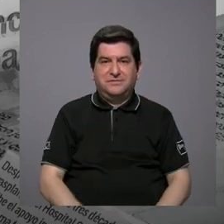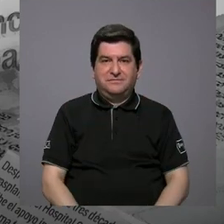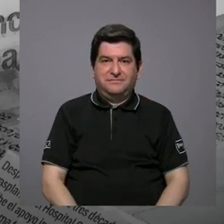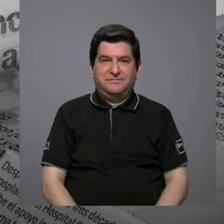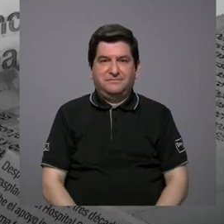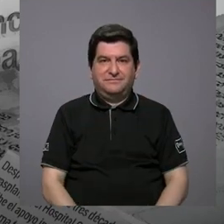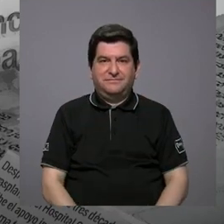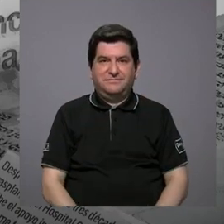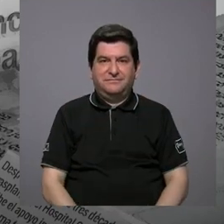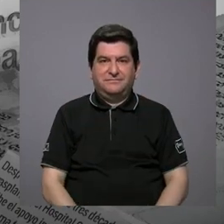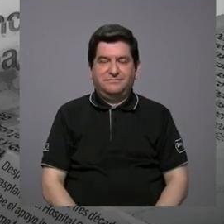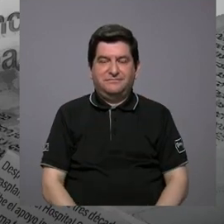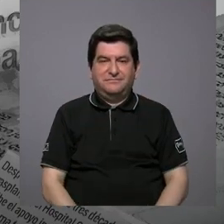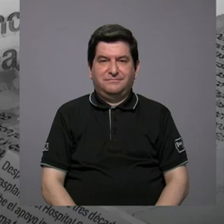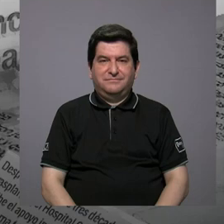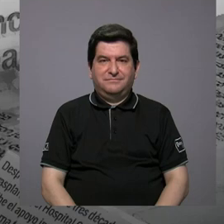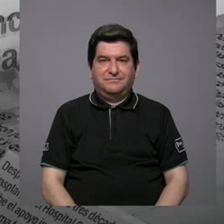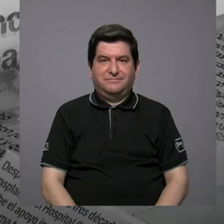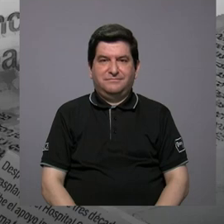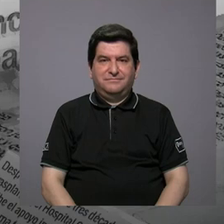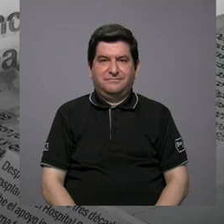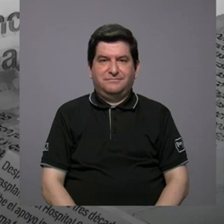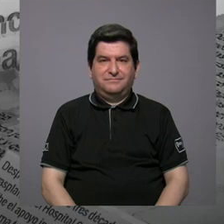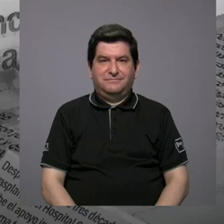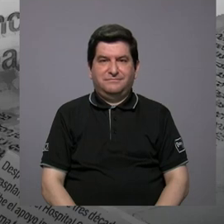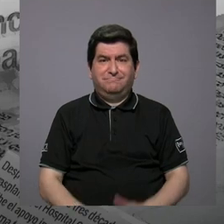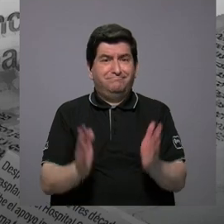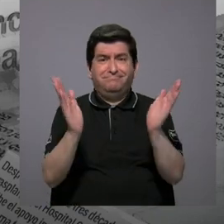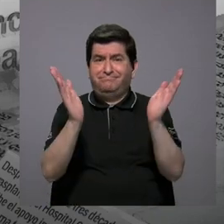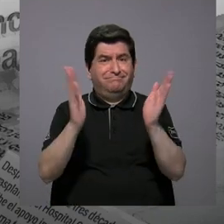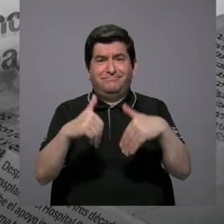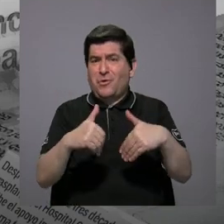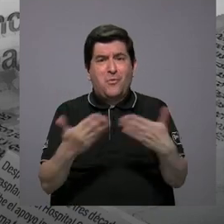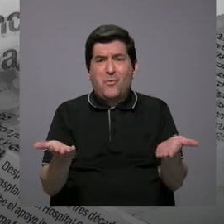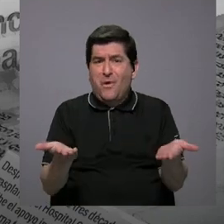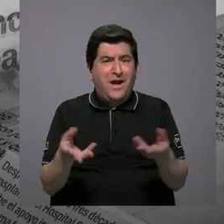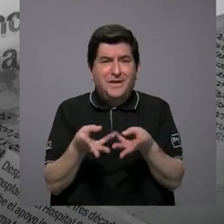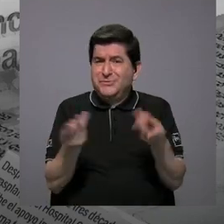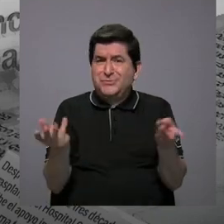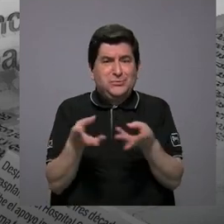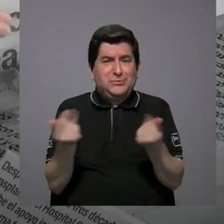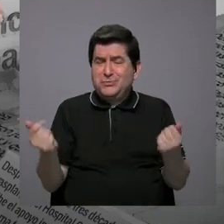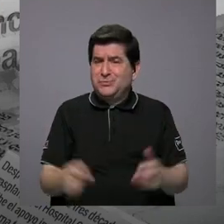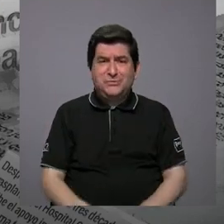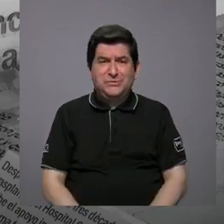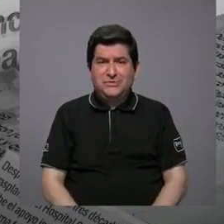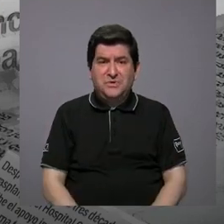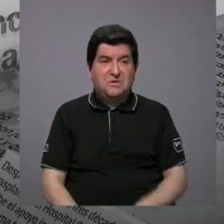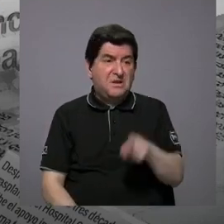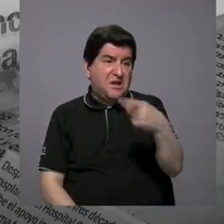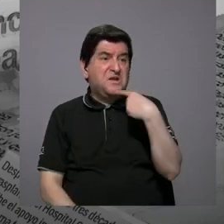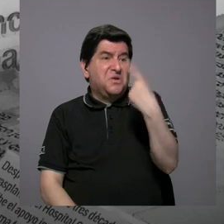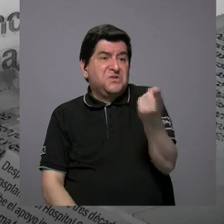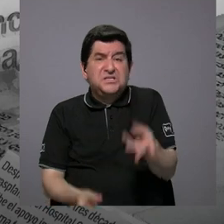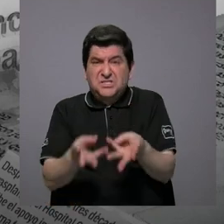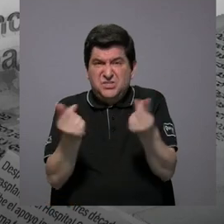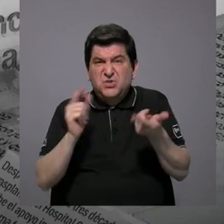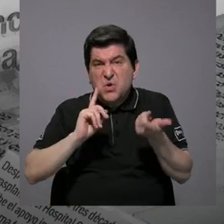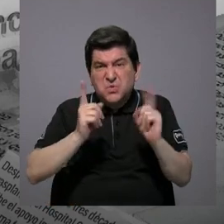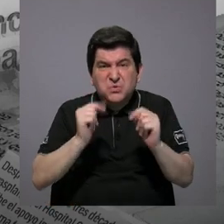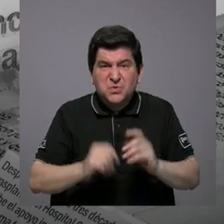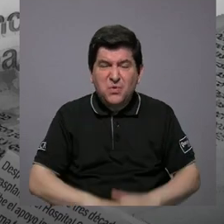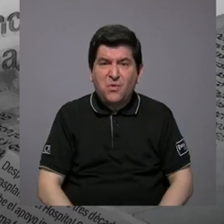decir. Entonces, en realidad no hay ninguna solución, la solución para ellos es que